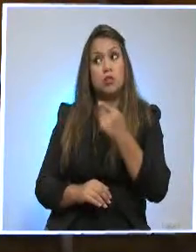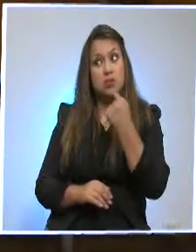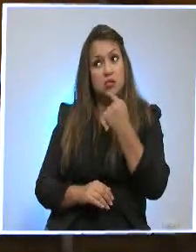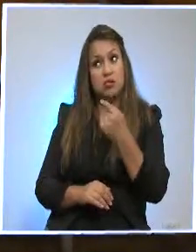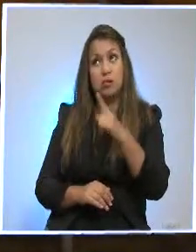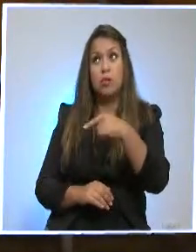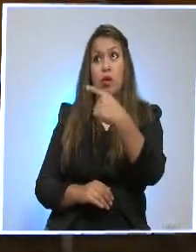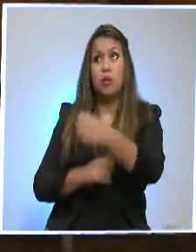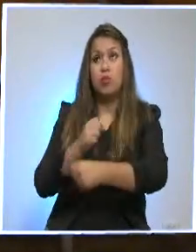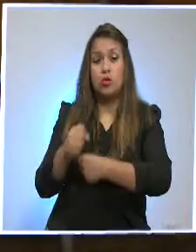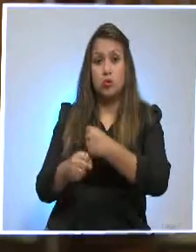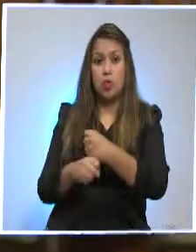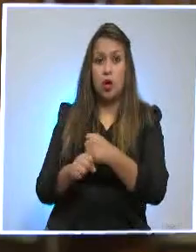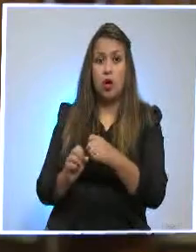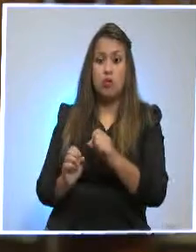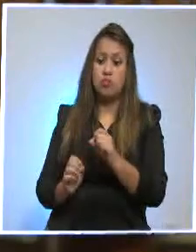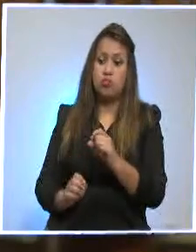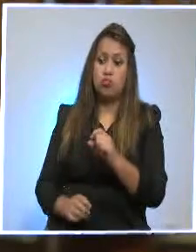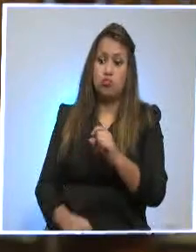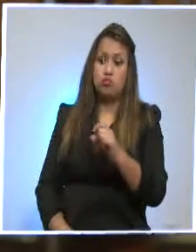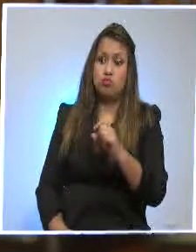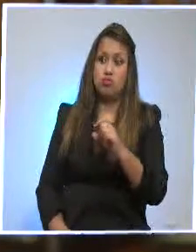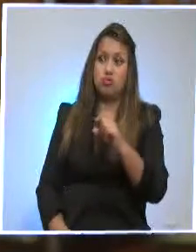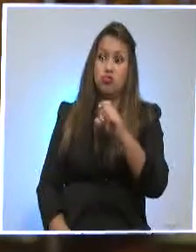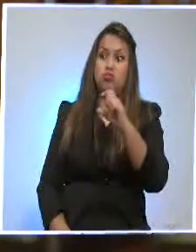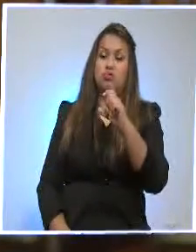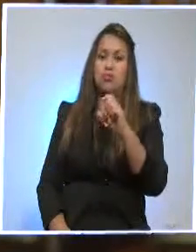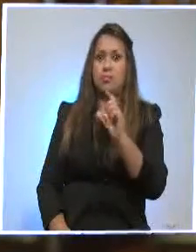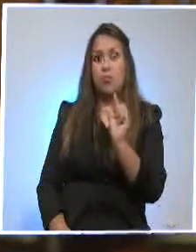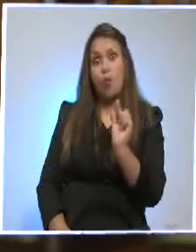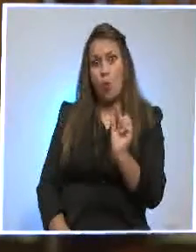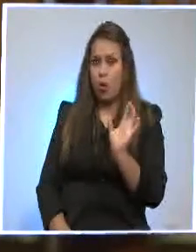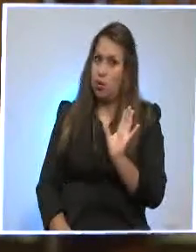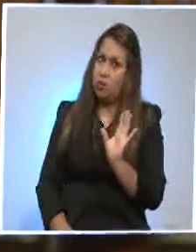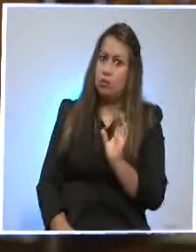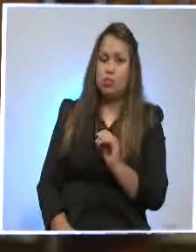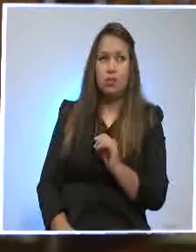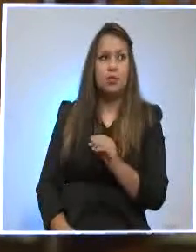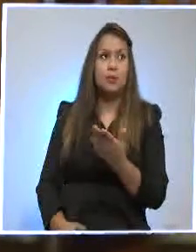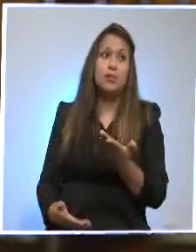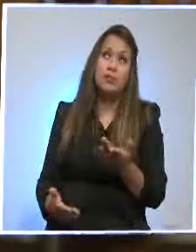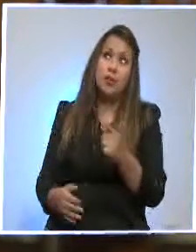para el próximo año. Sí, o sea, de acuerdo a las previsiones del FMI,